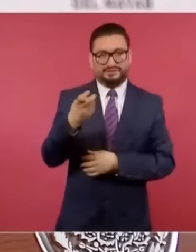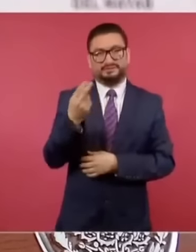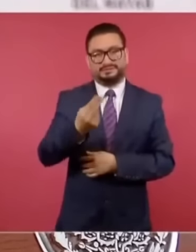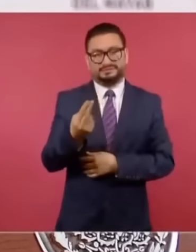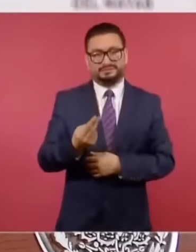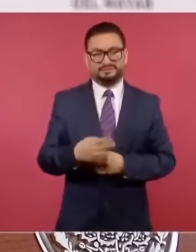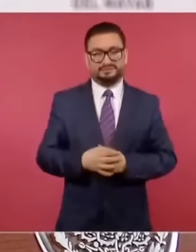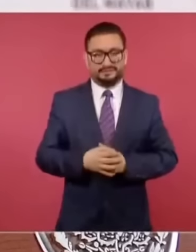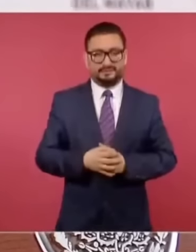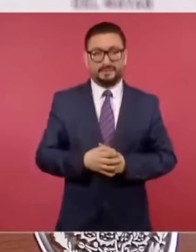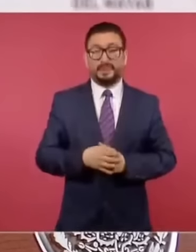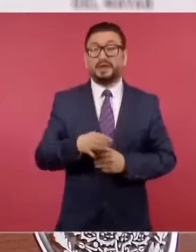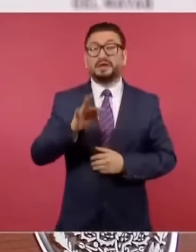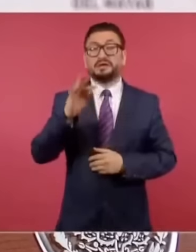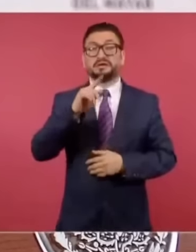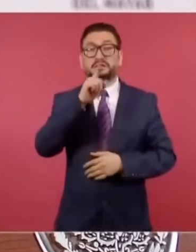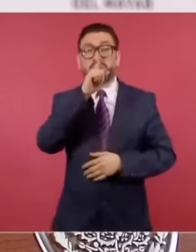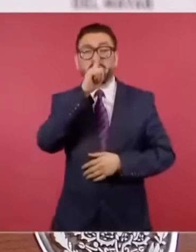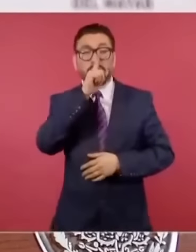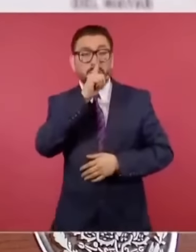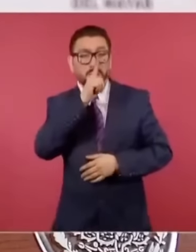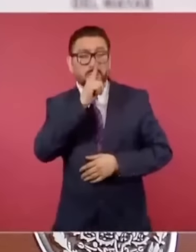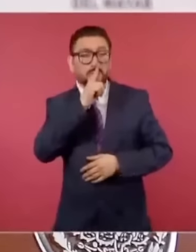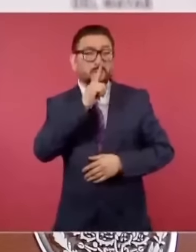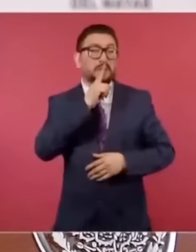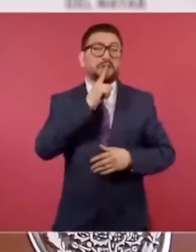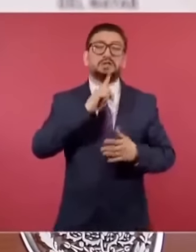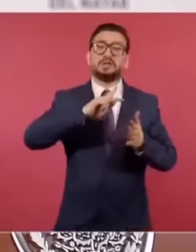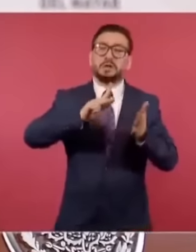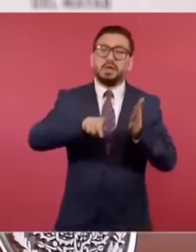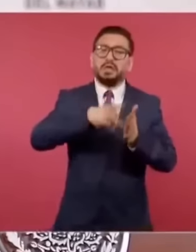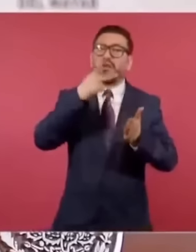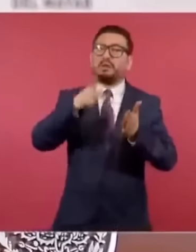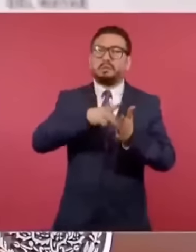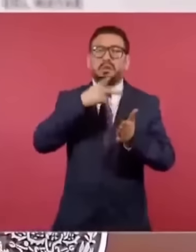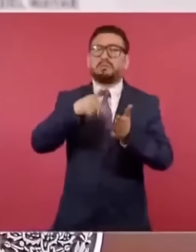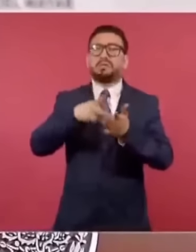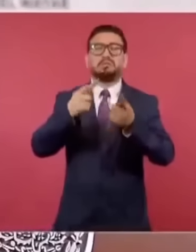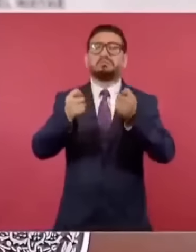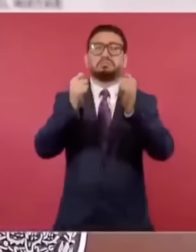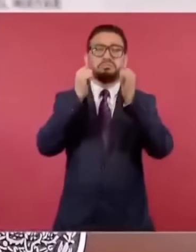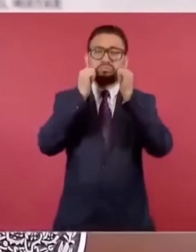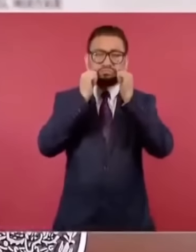de mentir las veces que sea necesario.